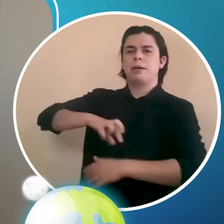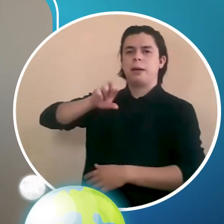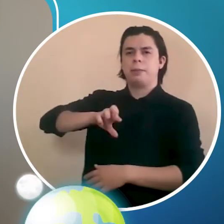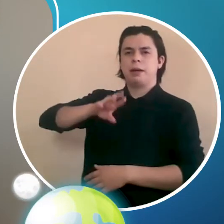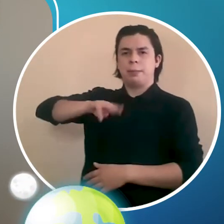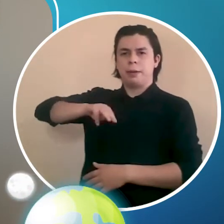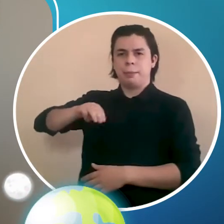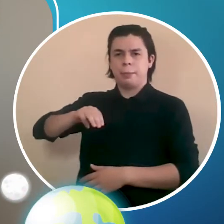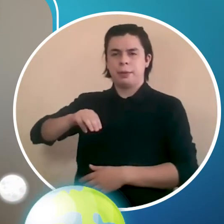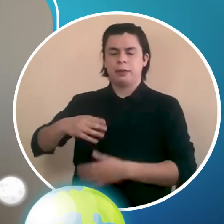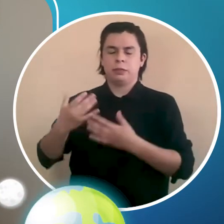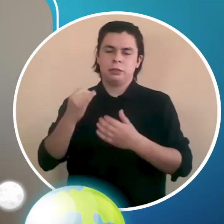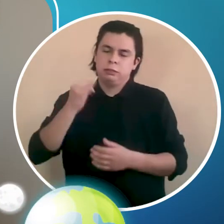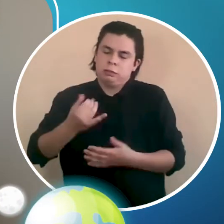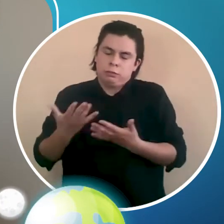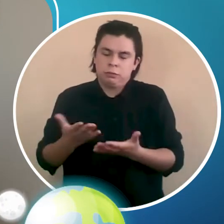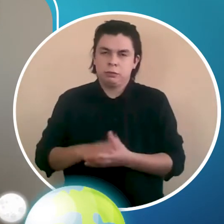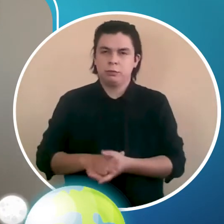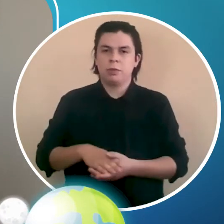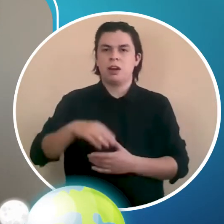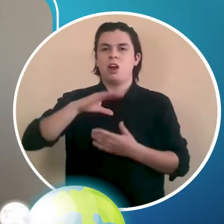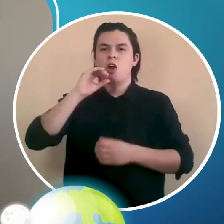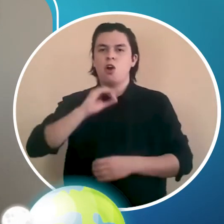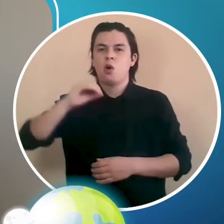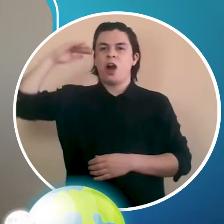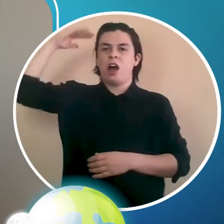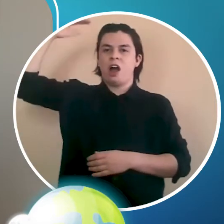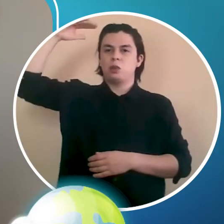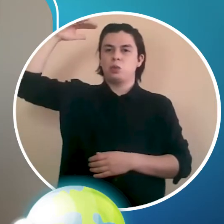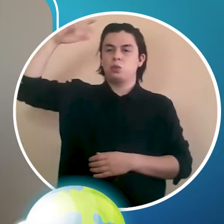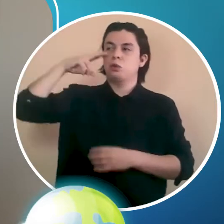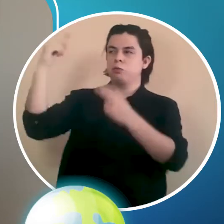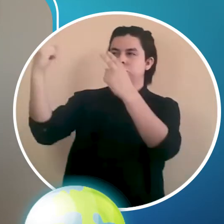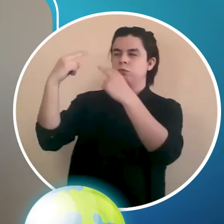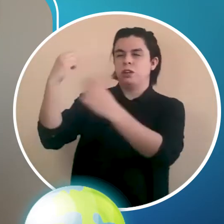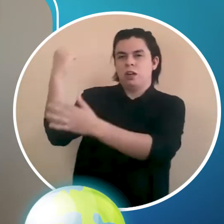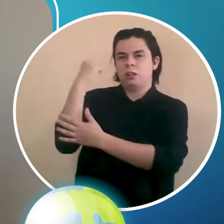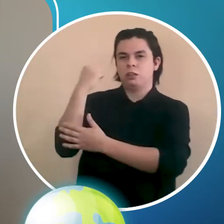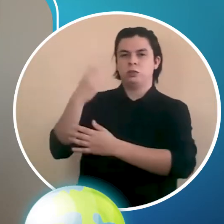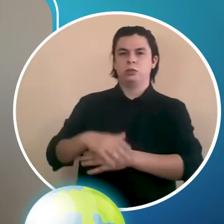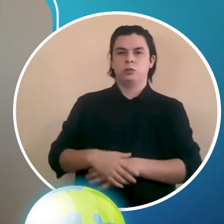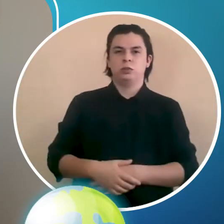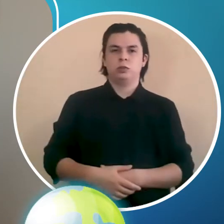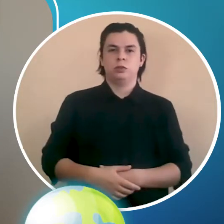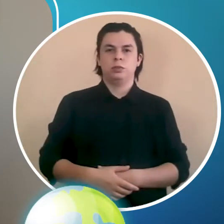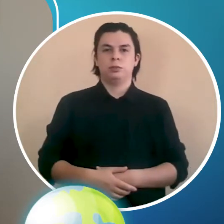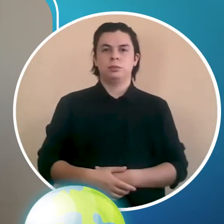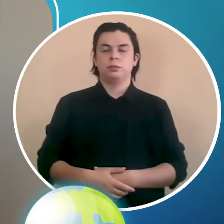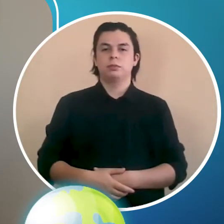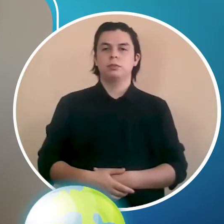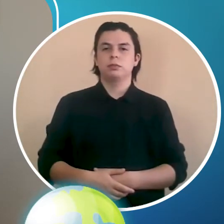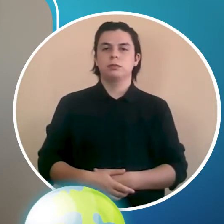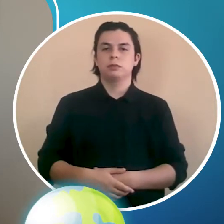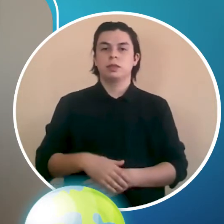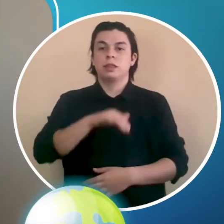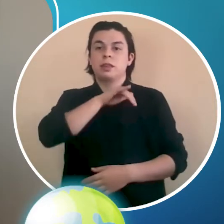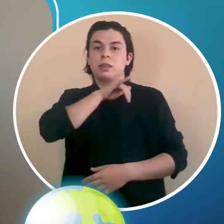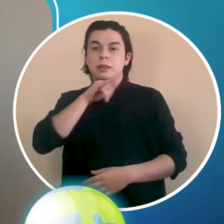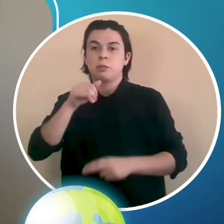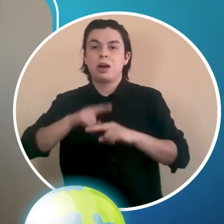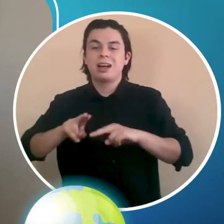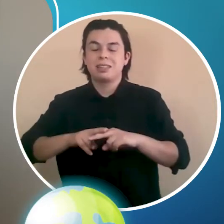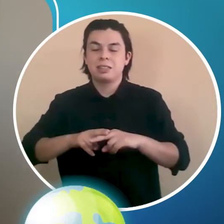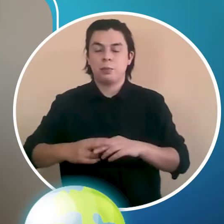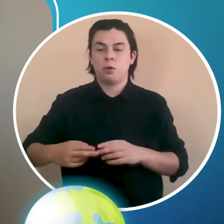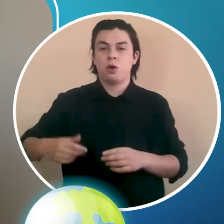quieran ayuda a su mamá, a su papá o a algún adulto de la casa. ¿Ya? Así evitamos el chido. El siguiente